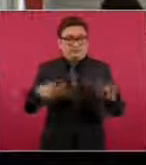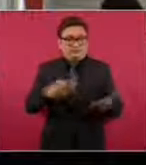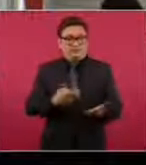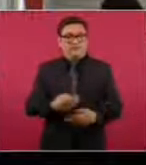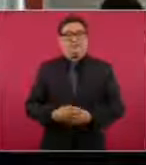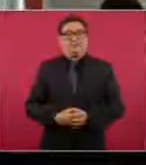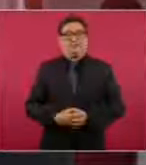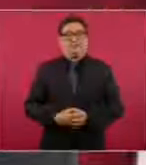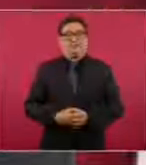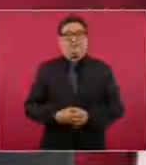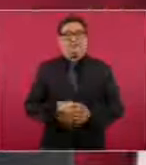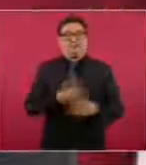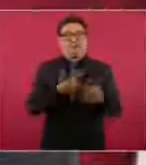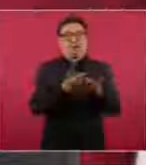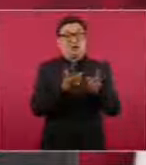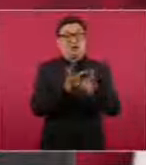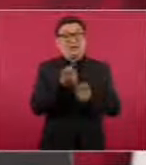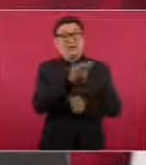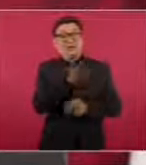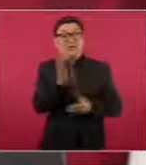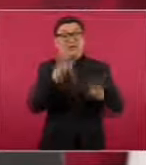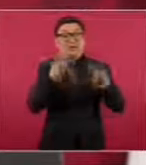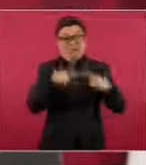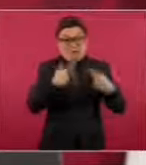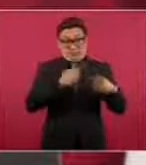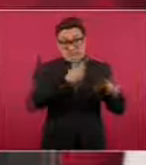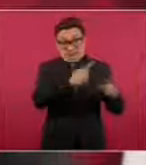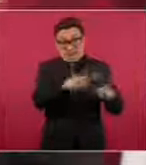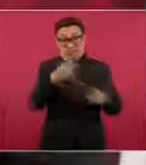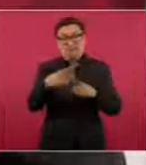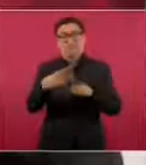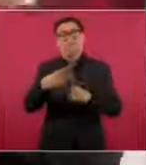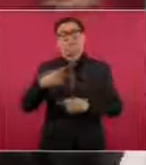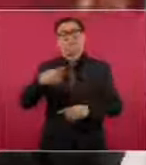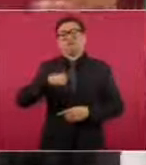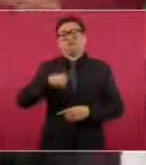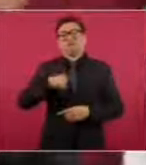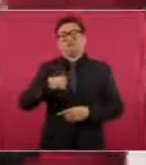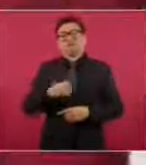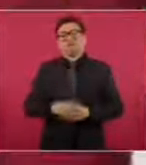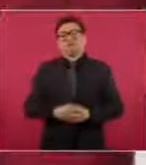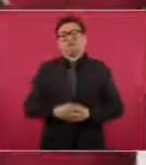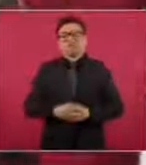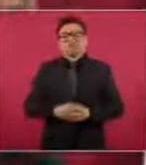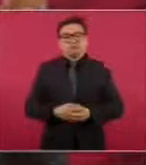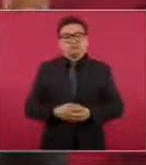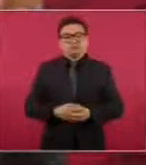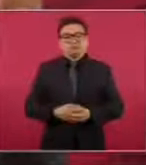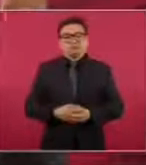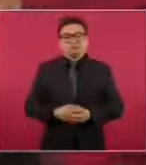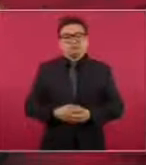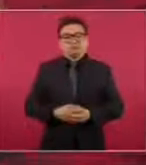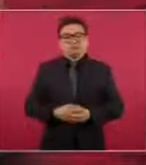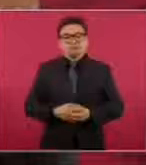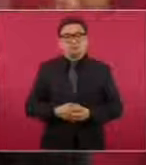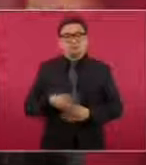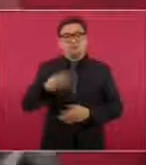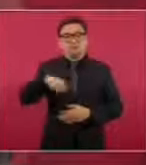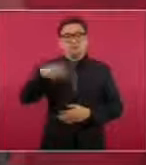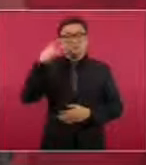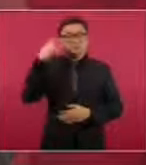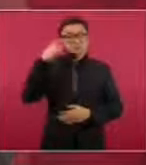y de otros, y desde luego no